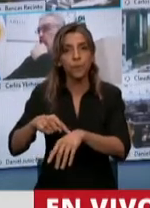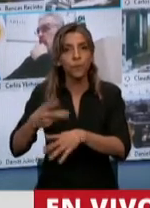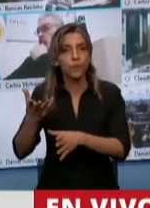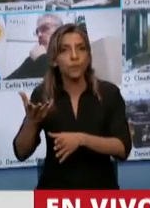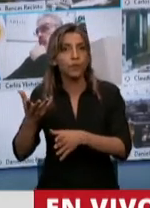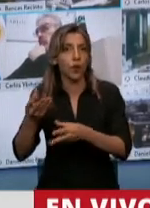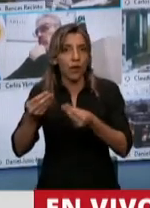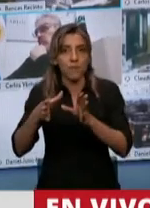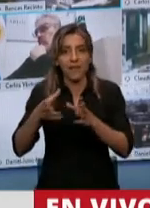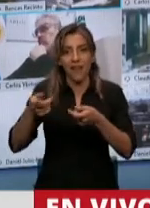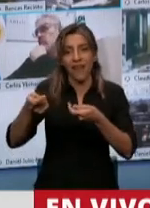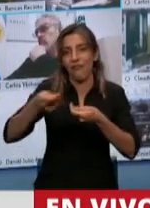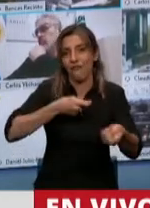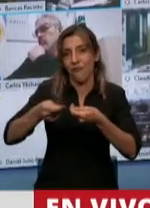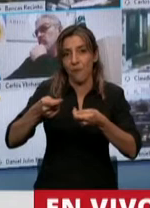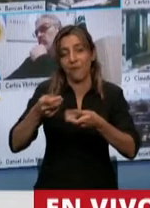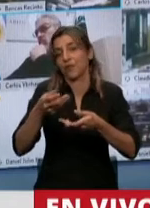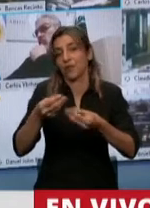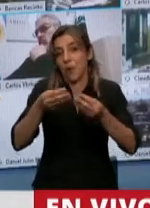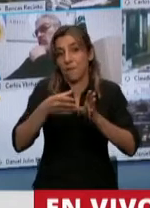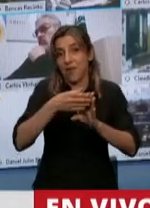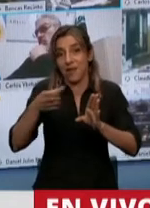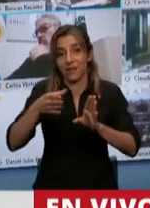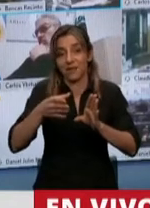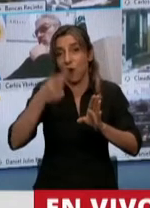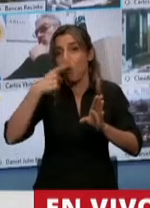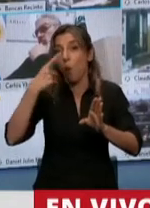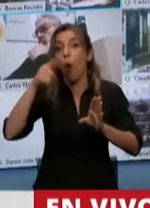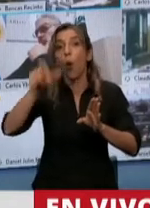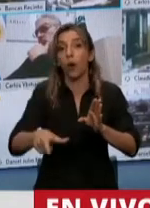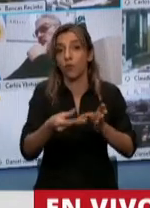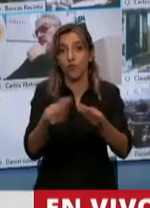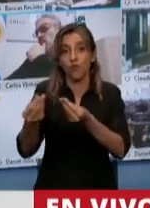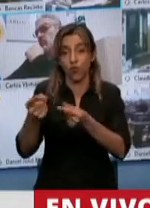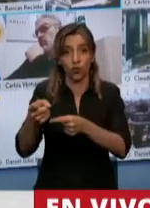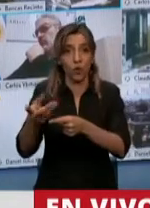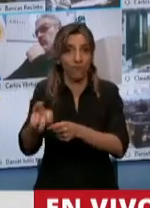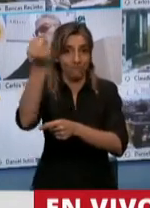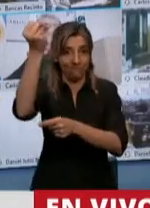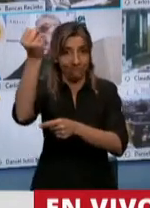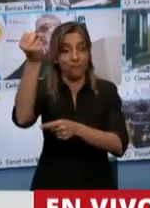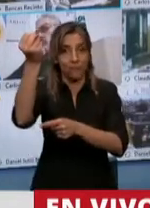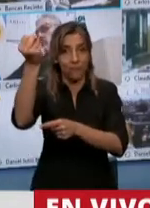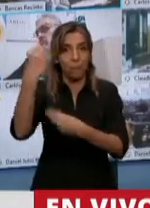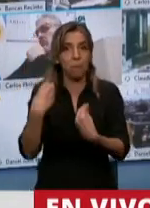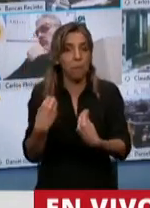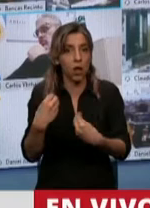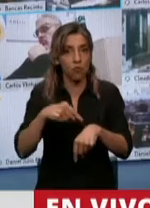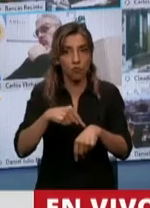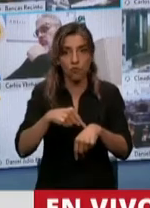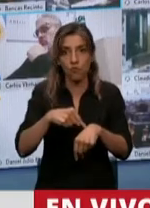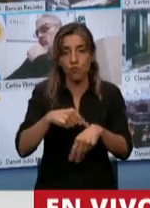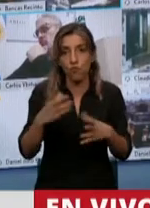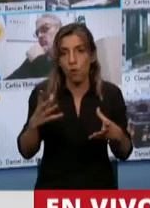que nace hasta que le llega al consumidor, cuando el daño que se le produce al consumidor por la falla